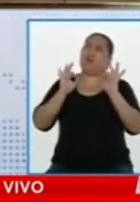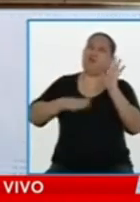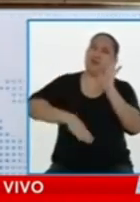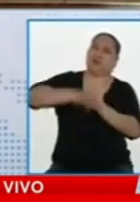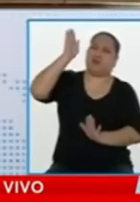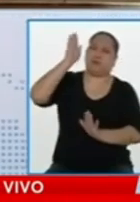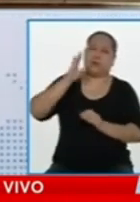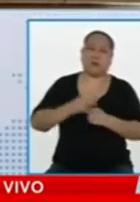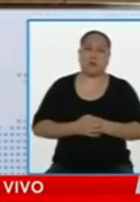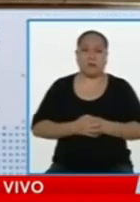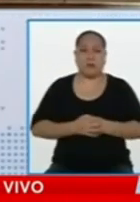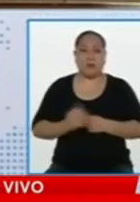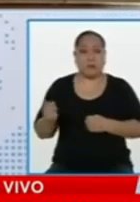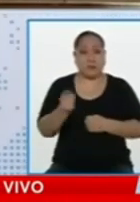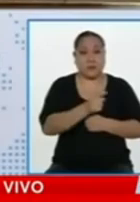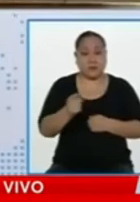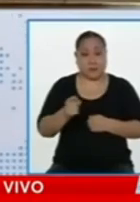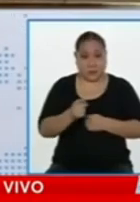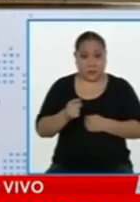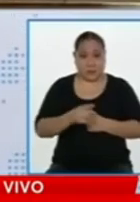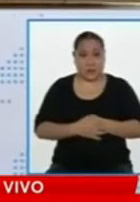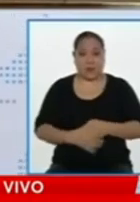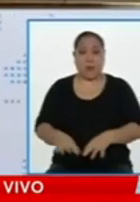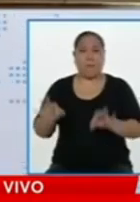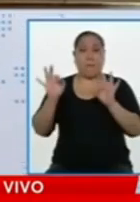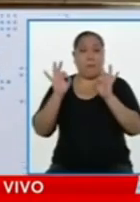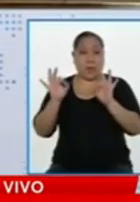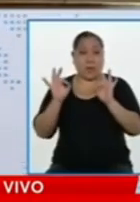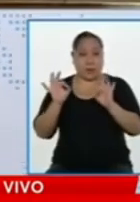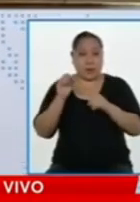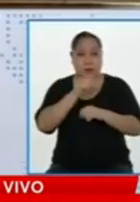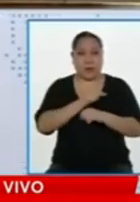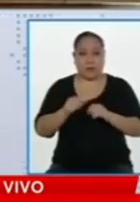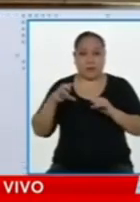lucha. Lo que se inició con los trabajadores del agro,